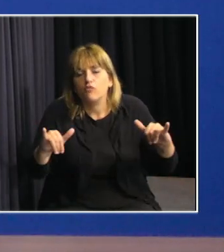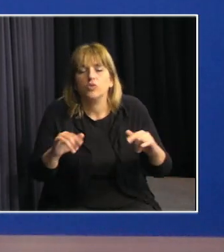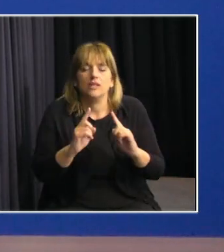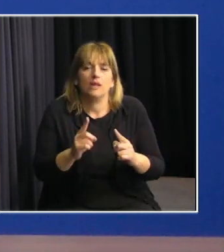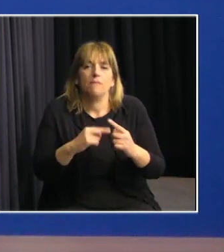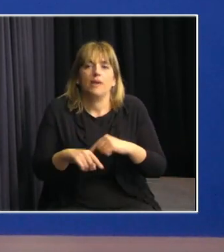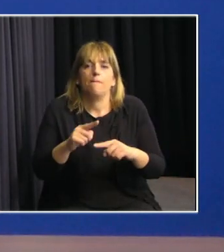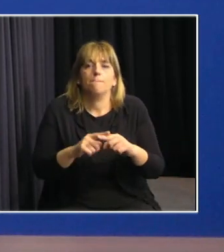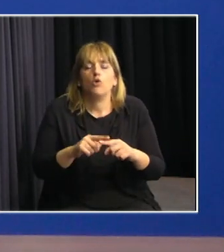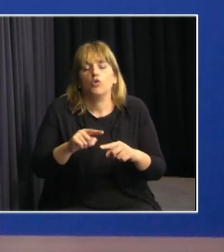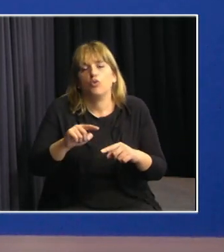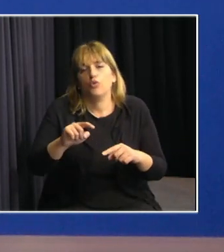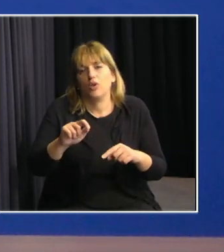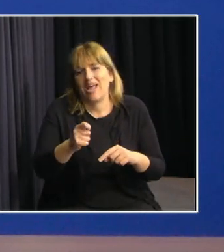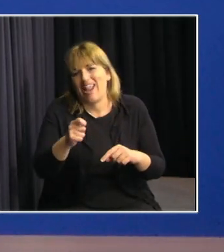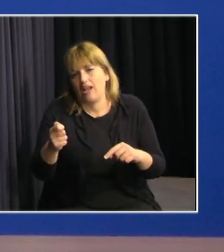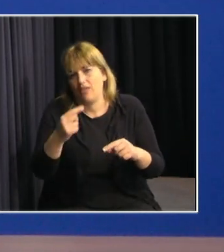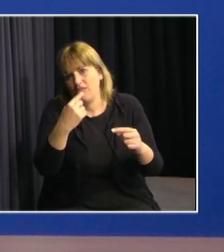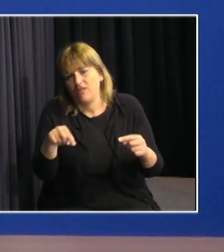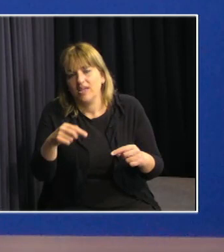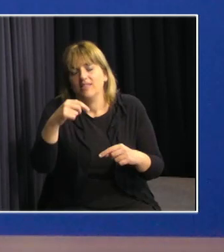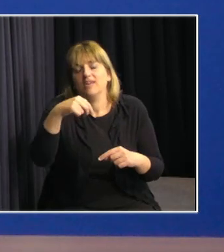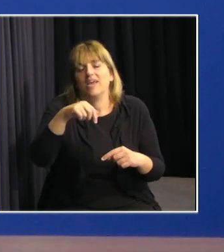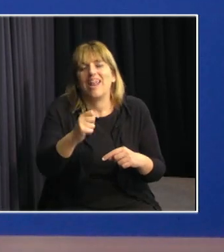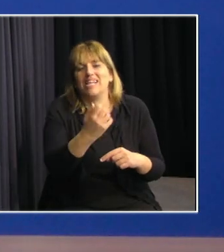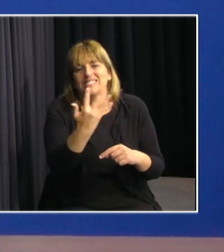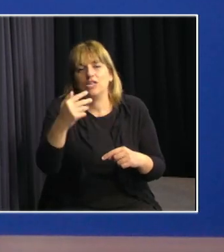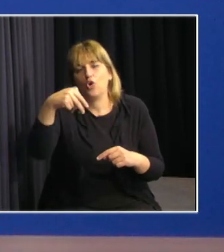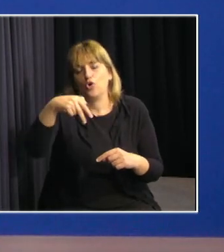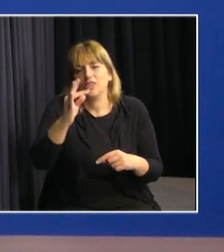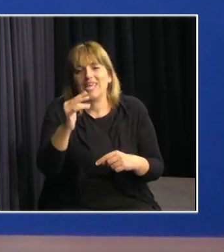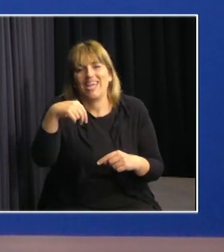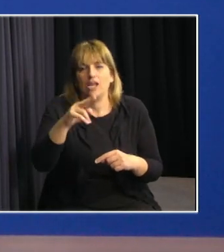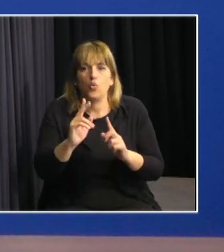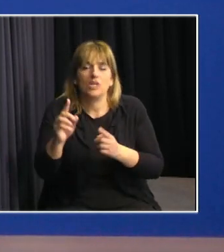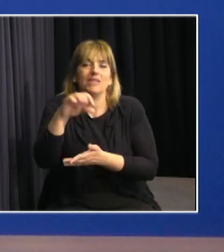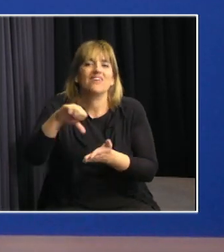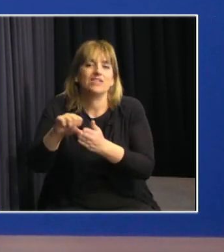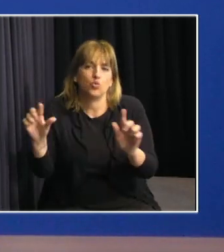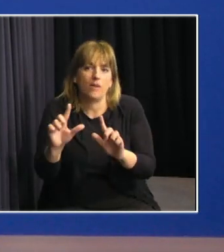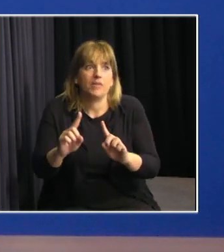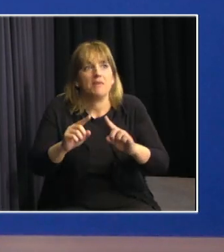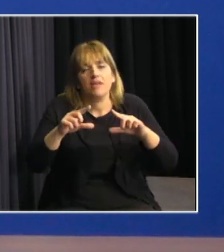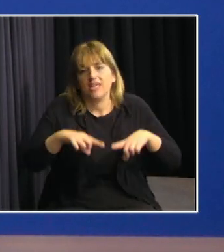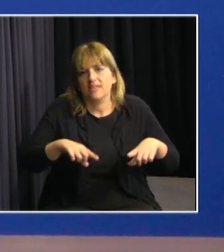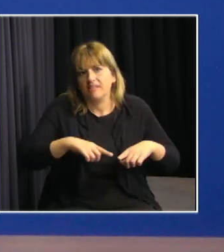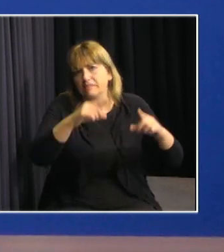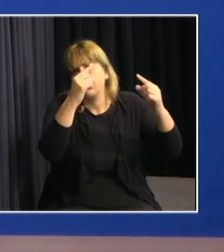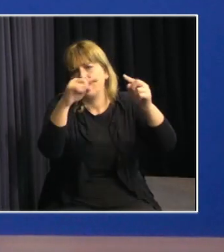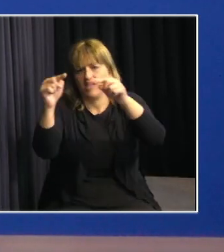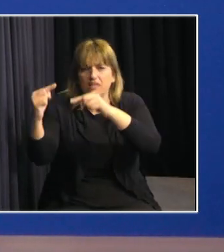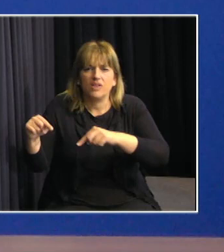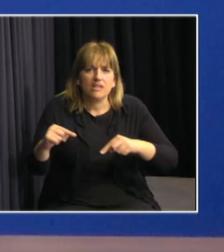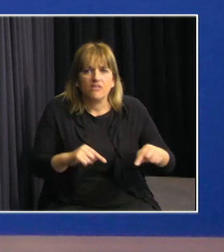públicos de alcance nacional, TNU y TV Ciudad, y se harán llegar a las intendencias y a los medios del interior